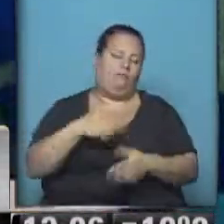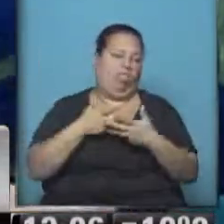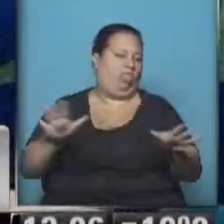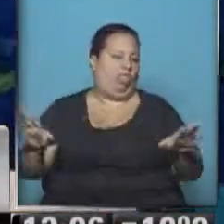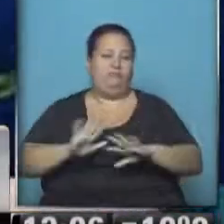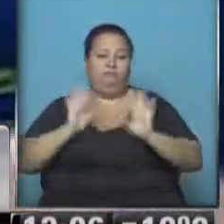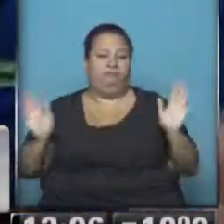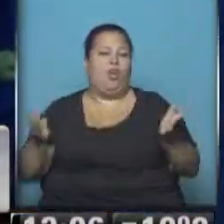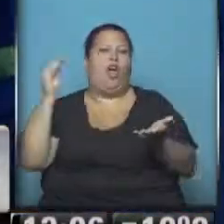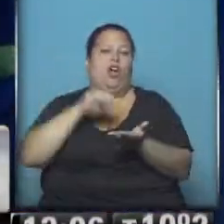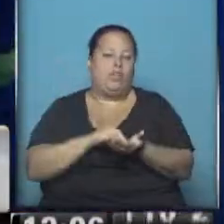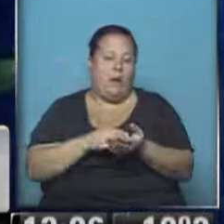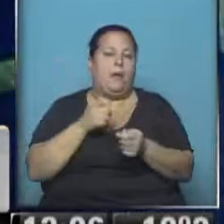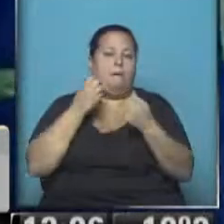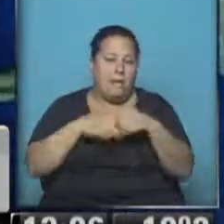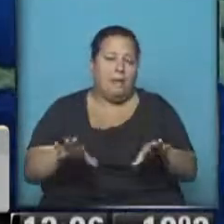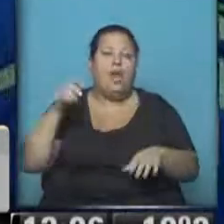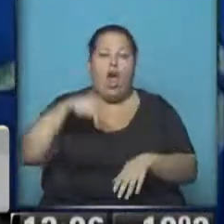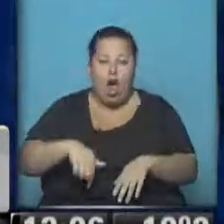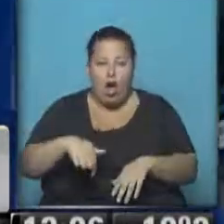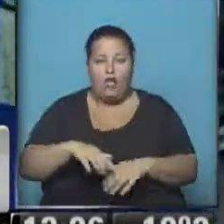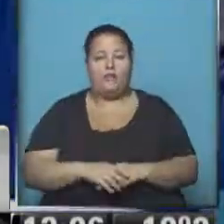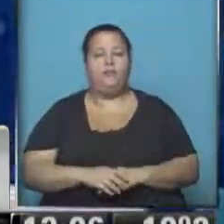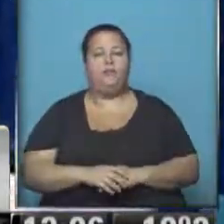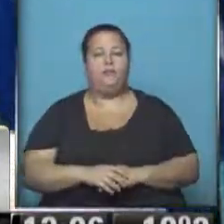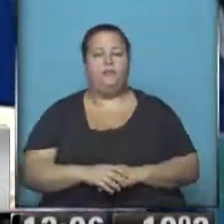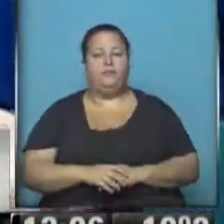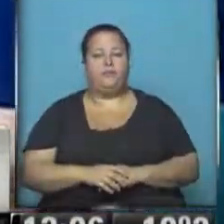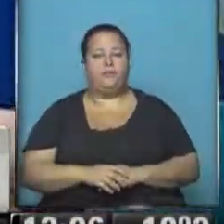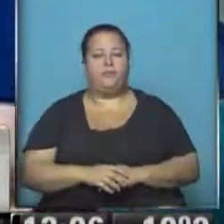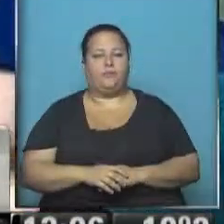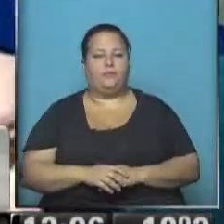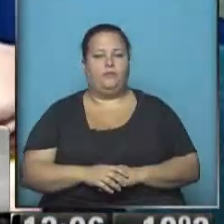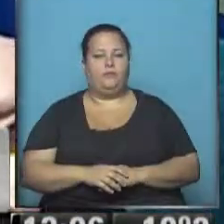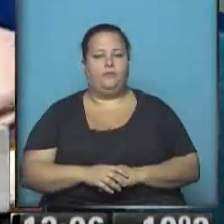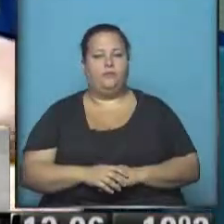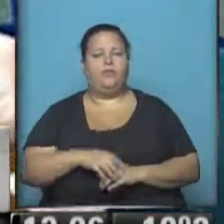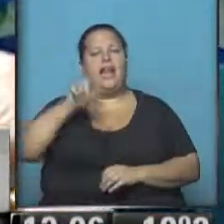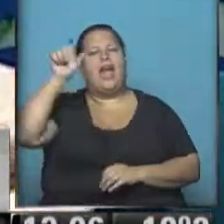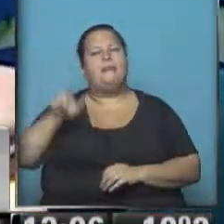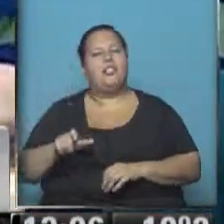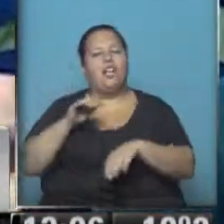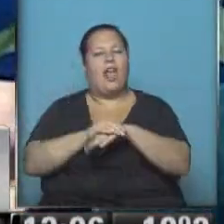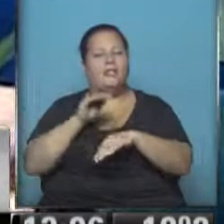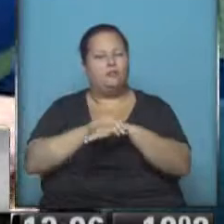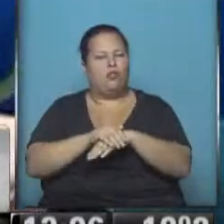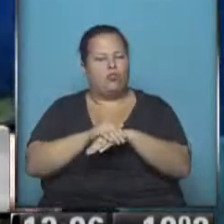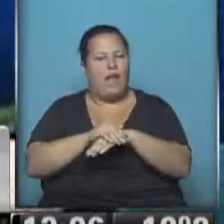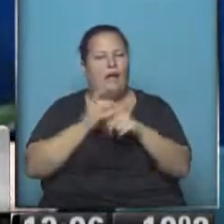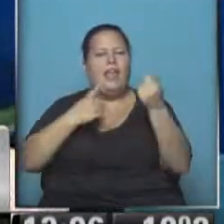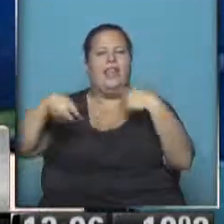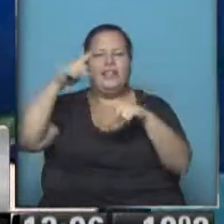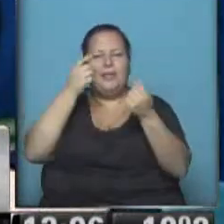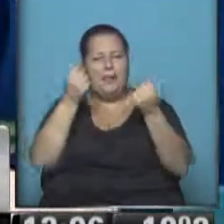bueno, comenzó nuevamente, pero hoy estuvo la persona que está encargada de la gestión